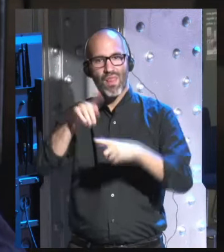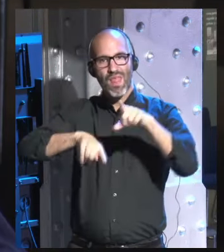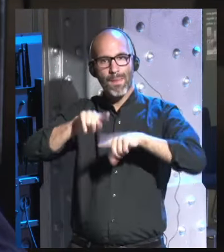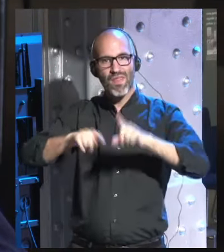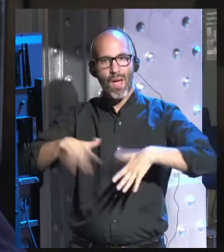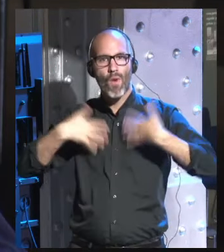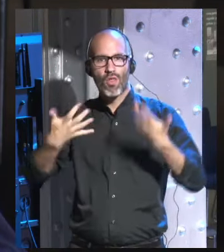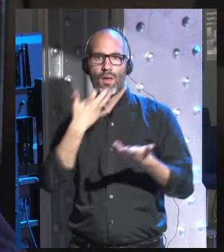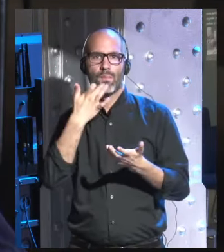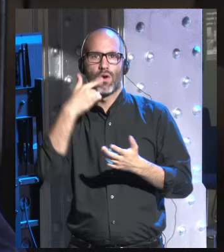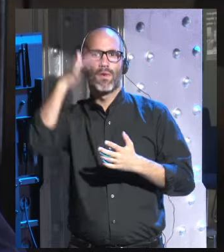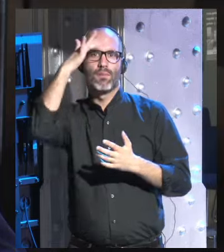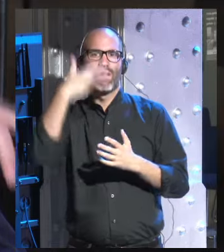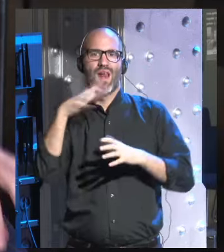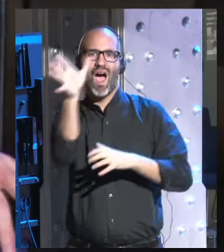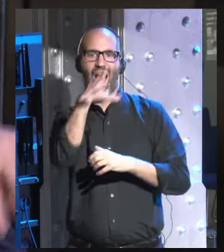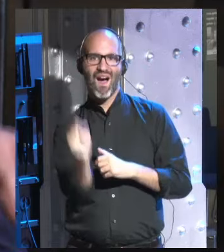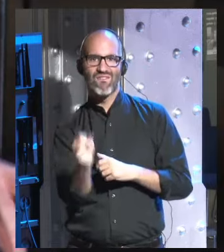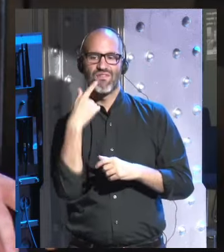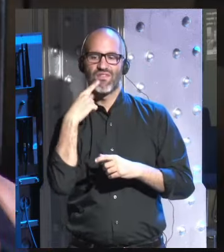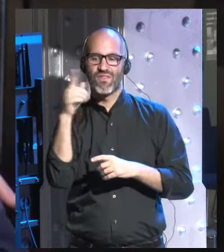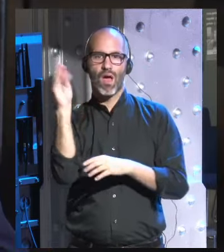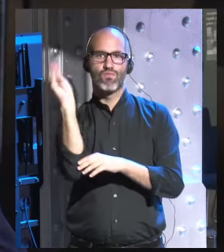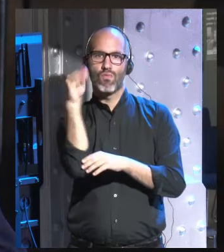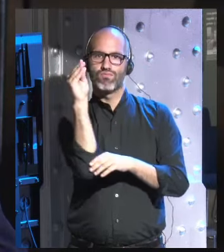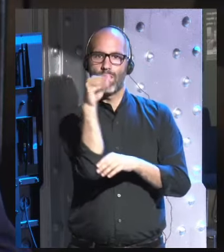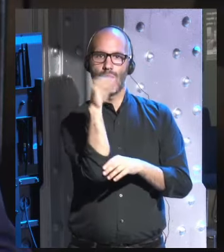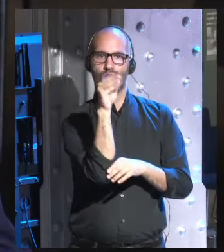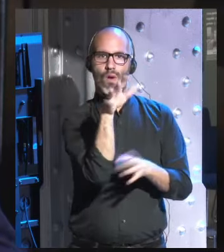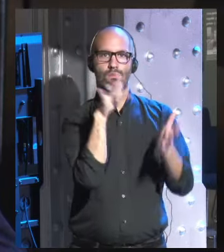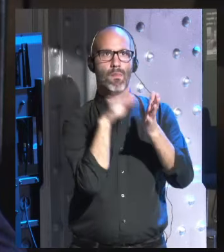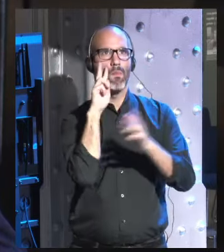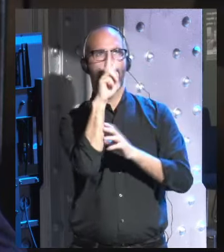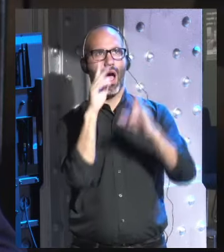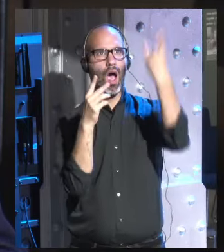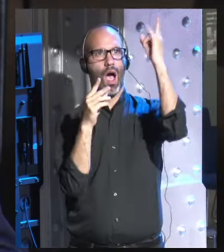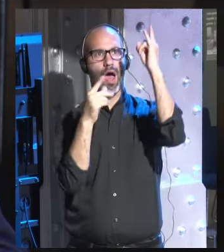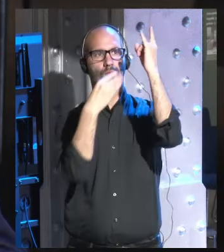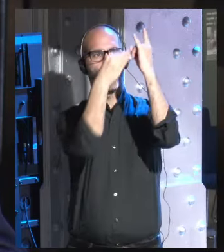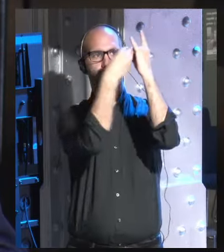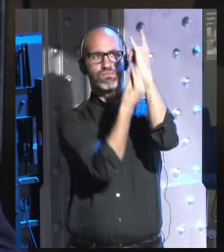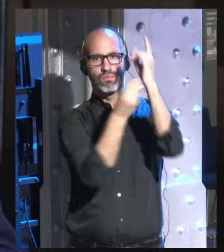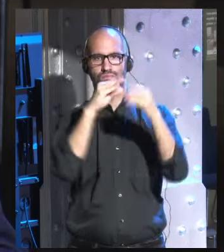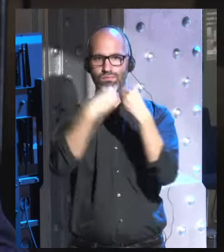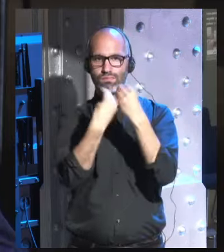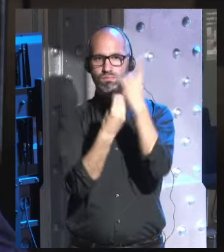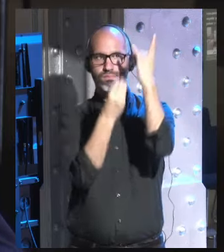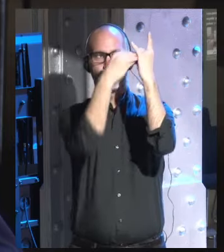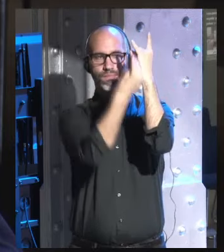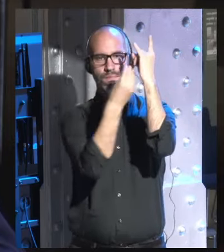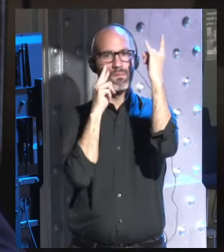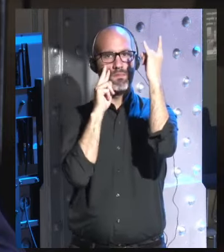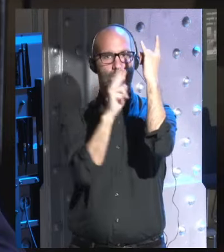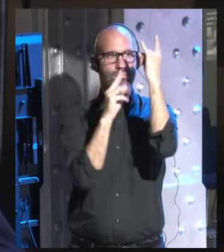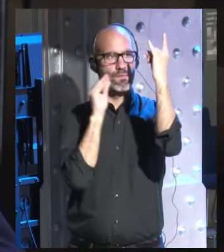un babuino en la sabana de África ve que hay bananas en el árbol pero que también hay un león junto al